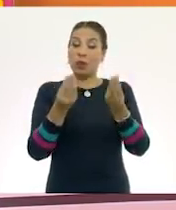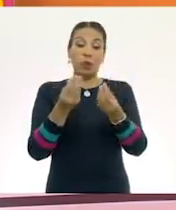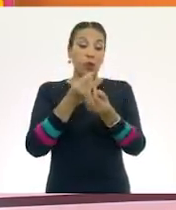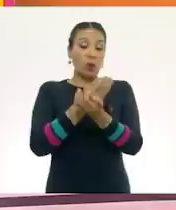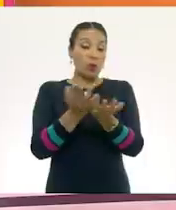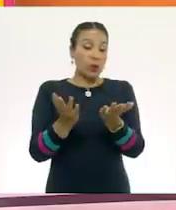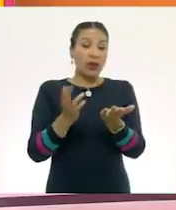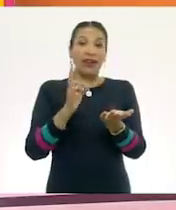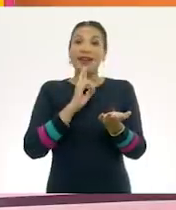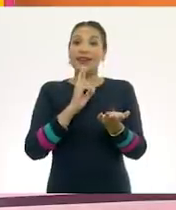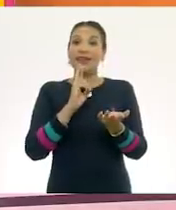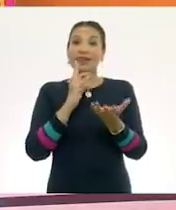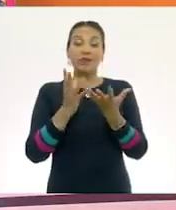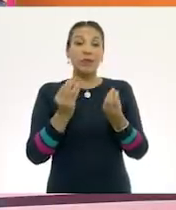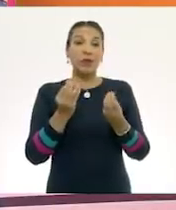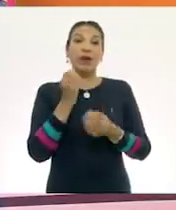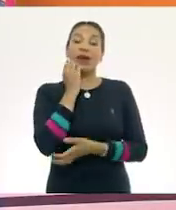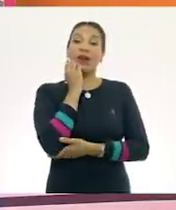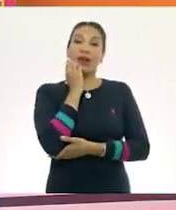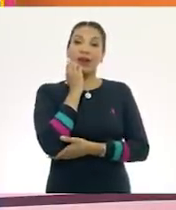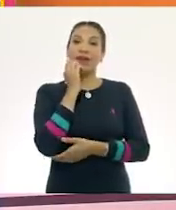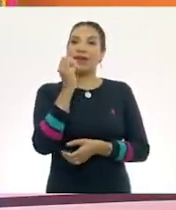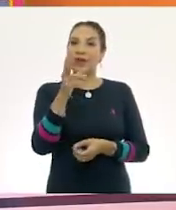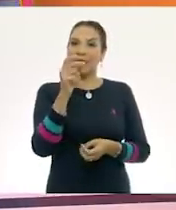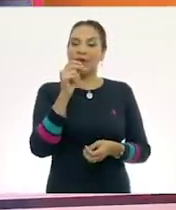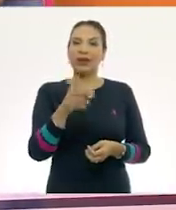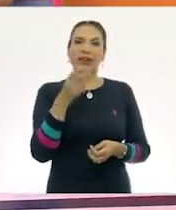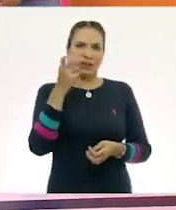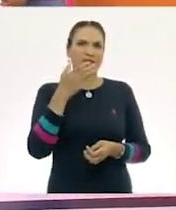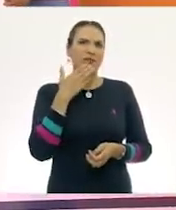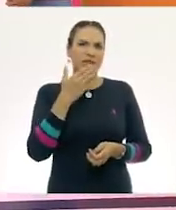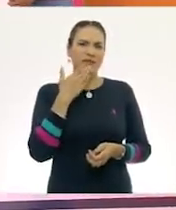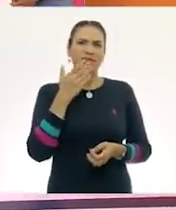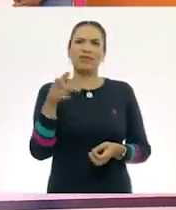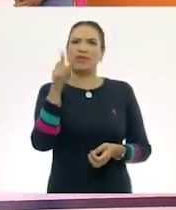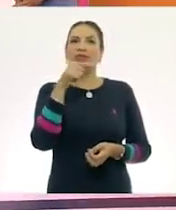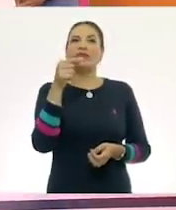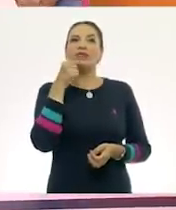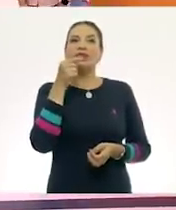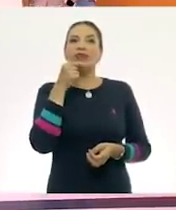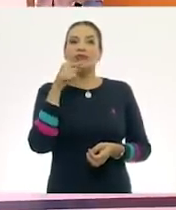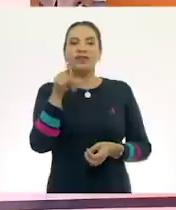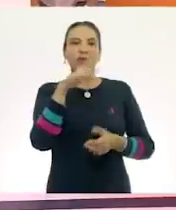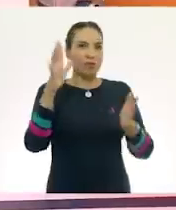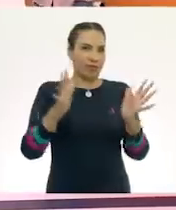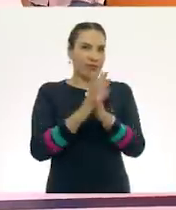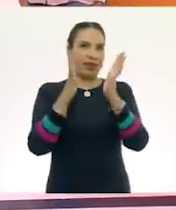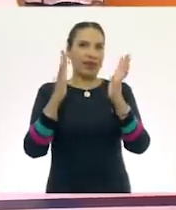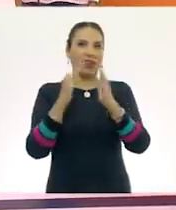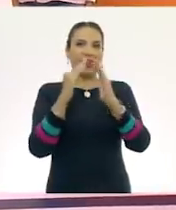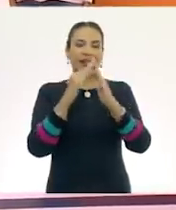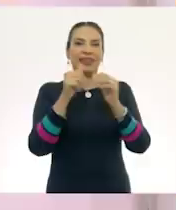respuestas. ¿Muchas respuestas? Ok. Eso es bueno. Significa que nuestros niños y niñas están participando en casa y que están bien atentos.